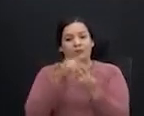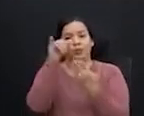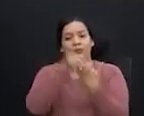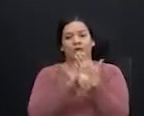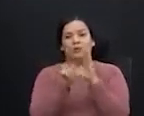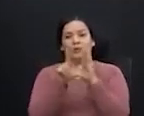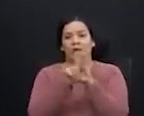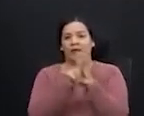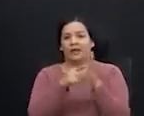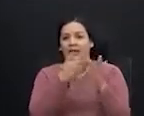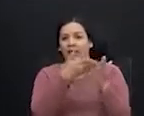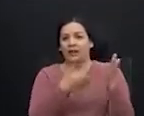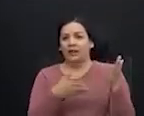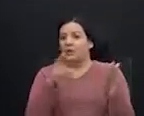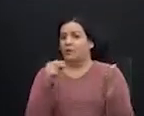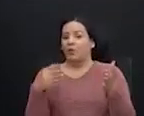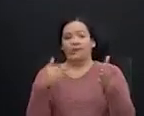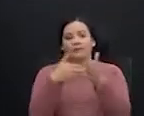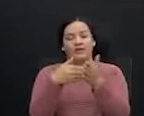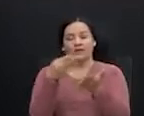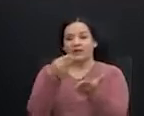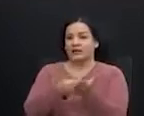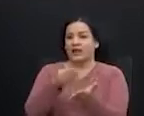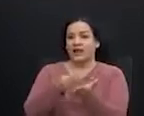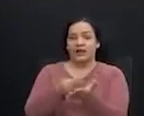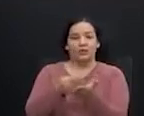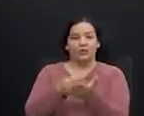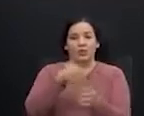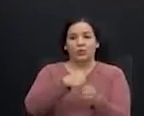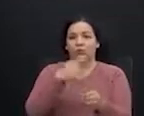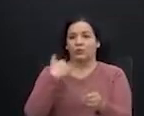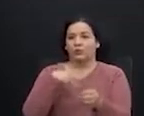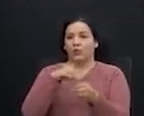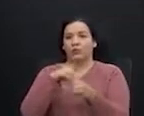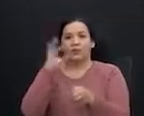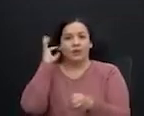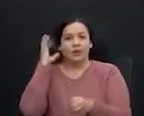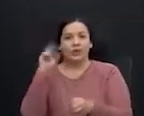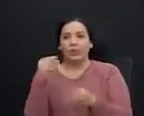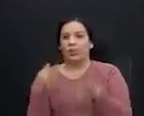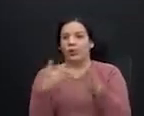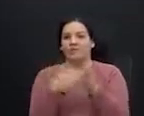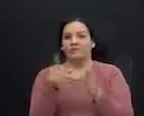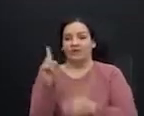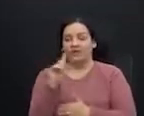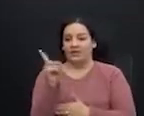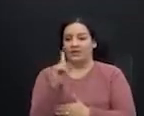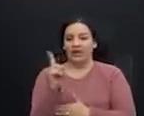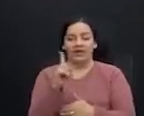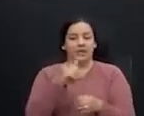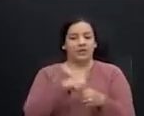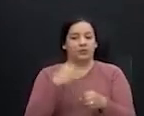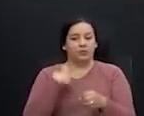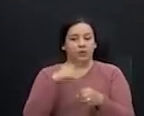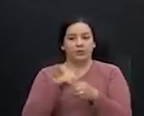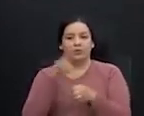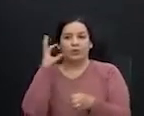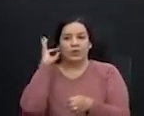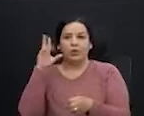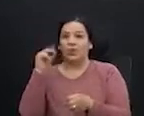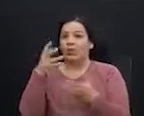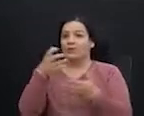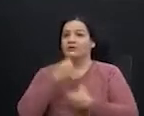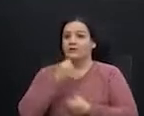ley no afecta a los salarios de los diputados y diputadas. No lo afecta porque los diputados y diputadas no recibimos